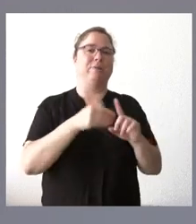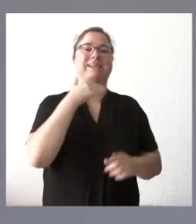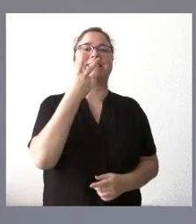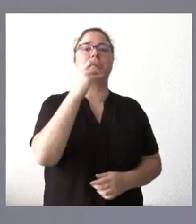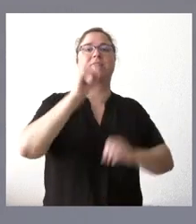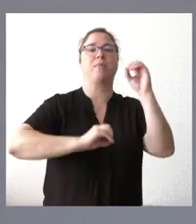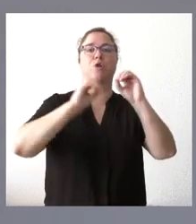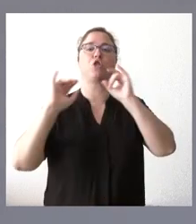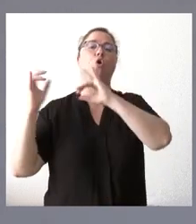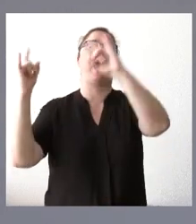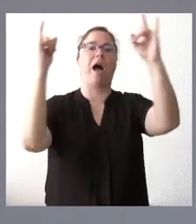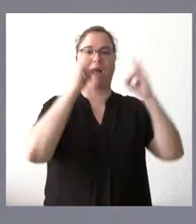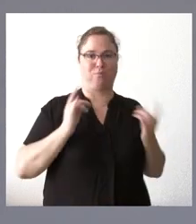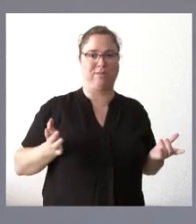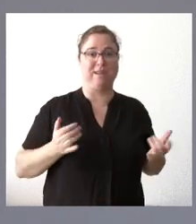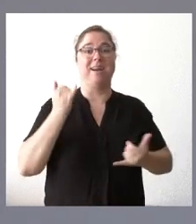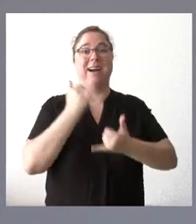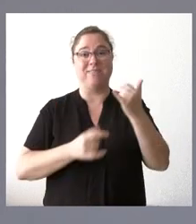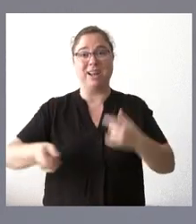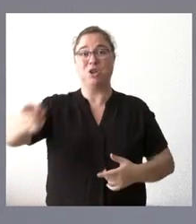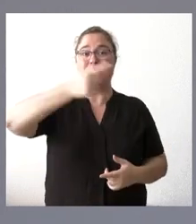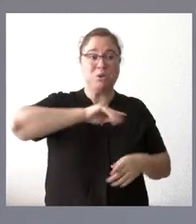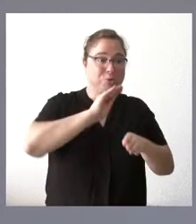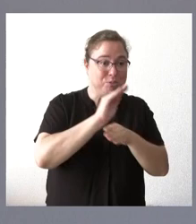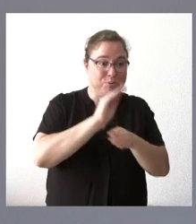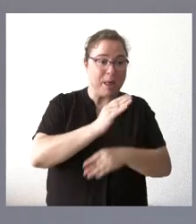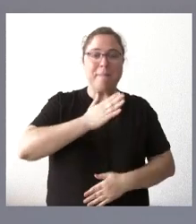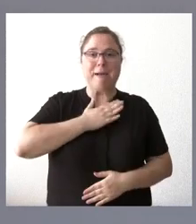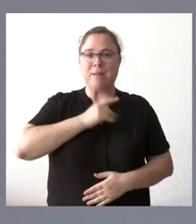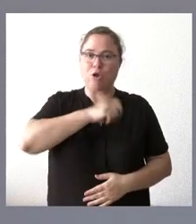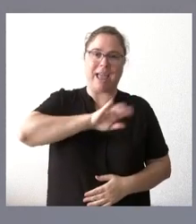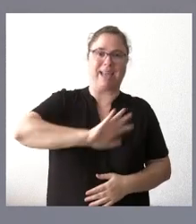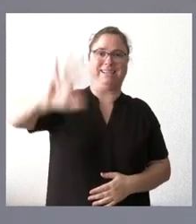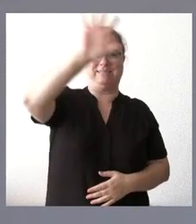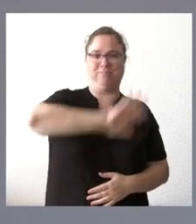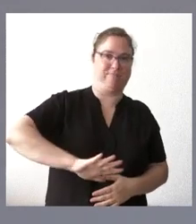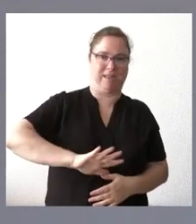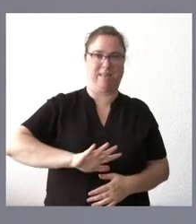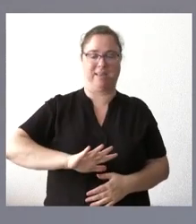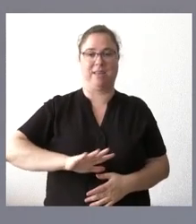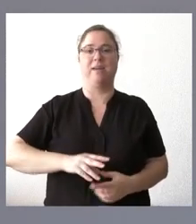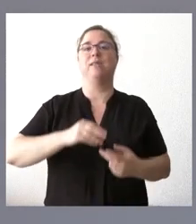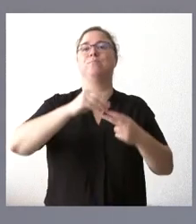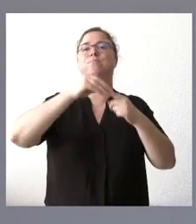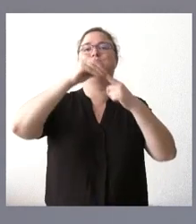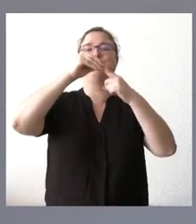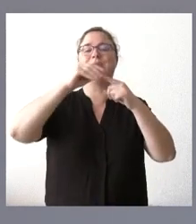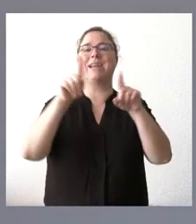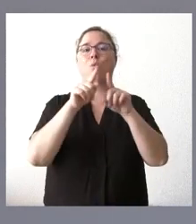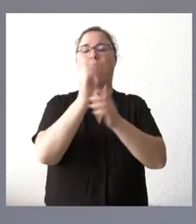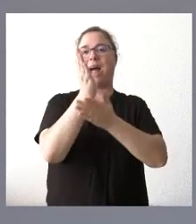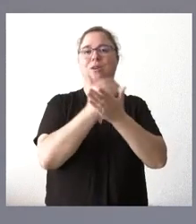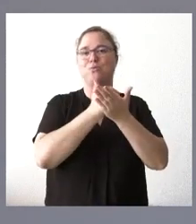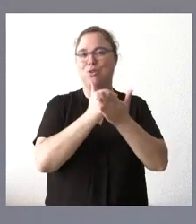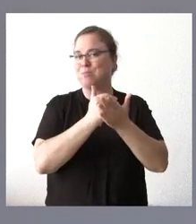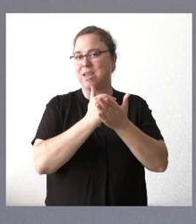superficie forestal de España. Nos toca, por tanto, cuidar un patrimonio que es común de todos los españoles. Las carreteras autonómicas